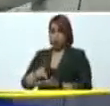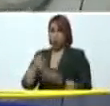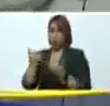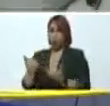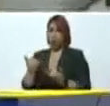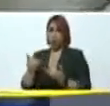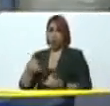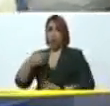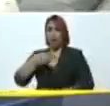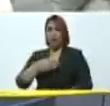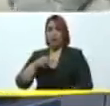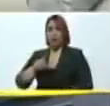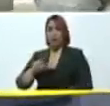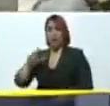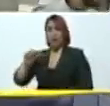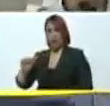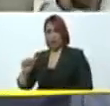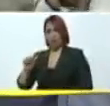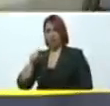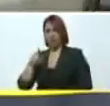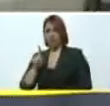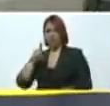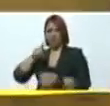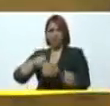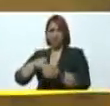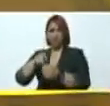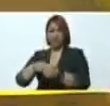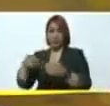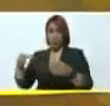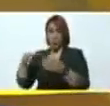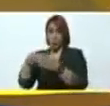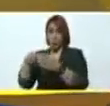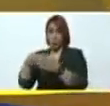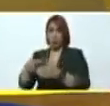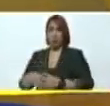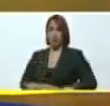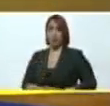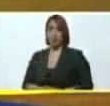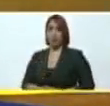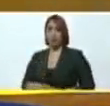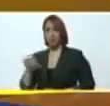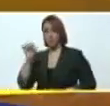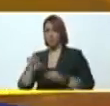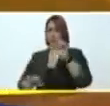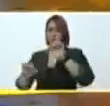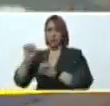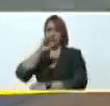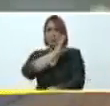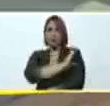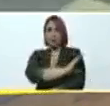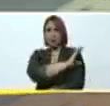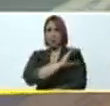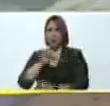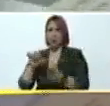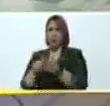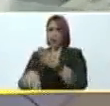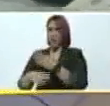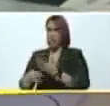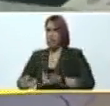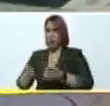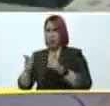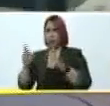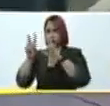HLA, que esto forma parte de este grupo de laboratorios clínicos, donde vamos a permitir